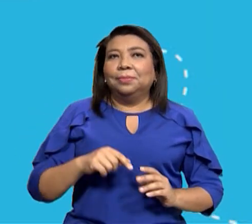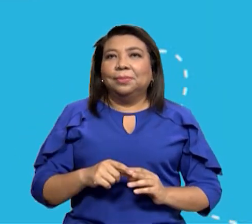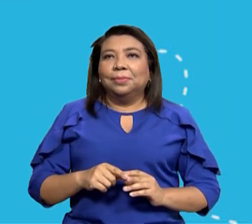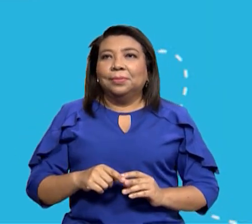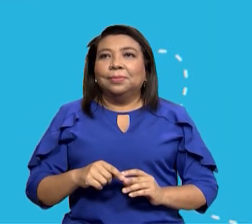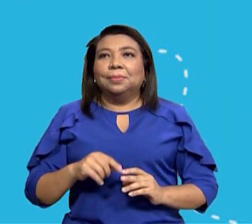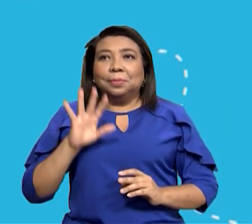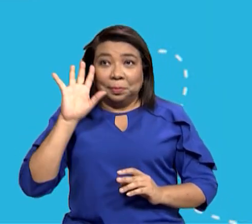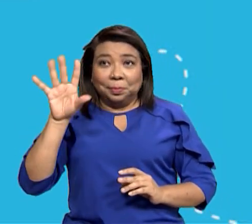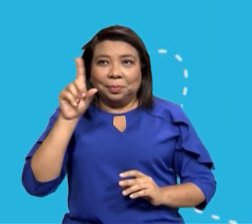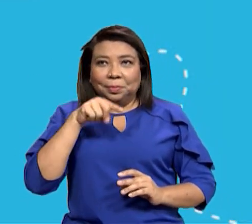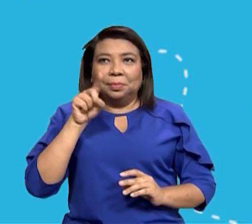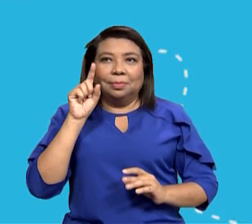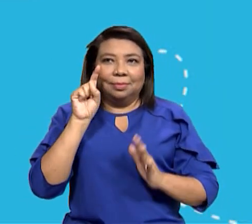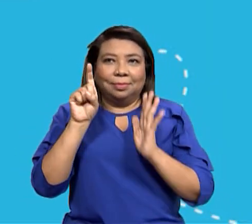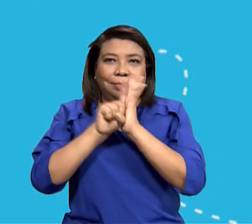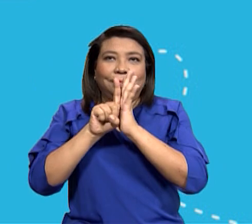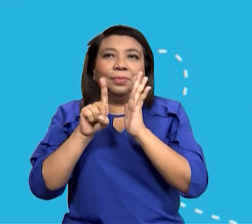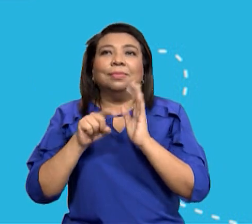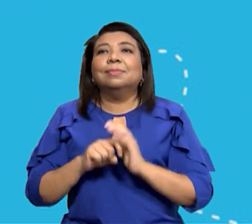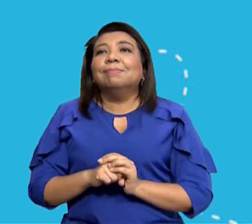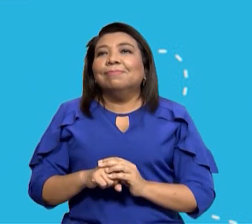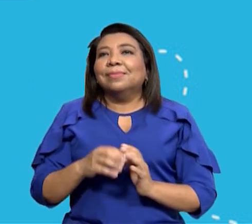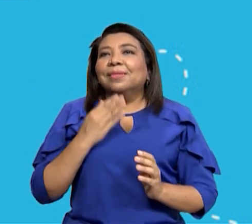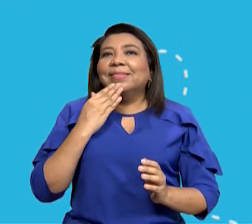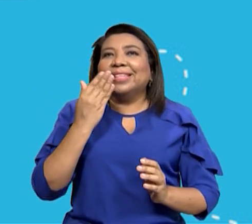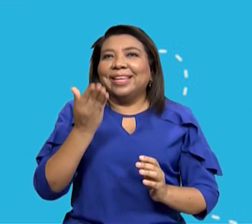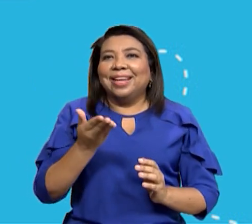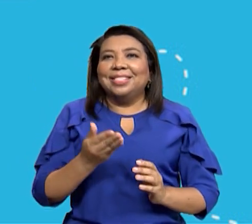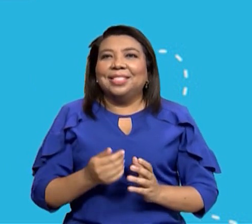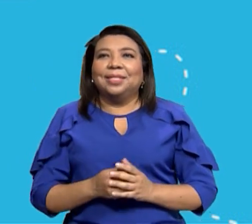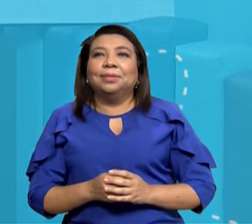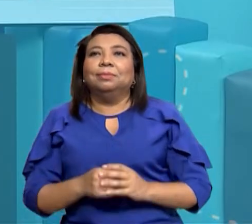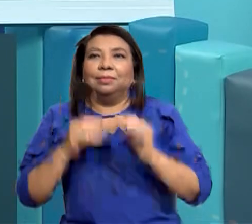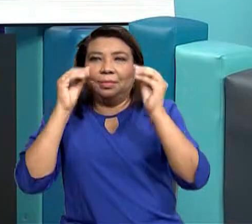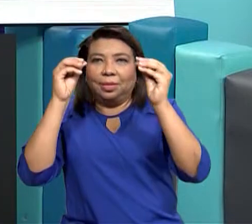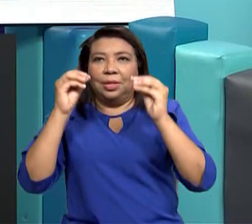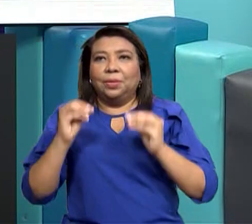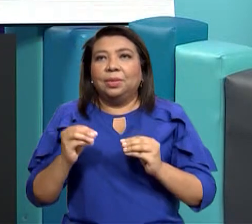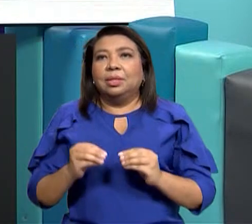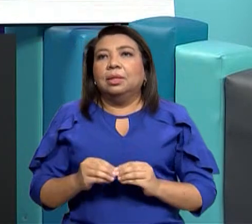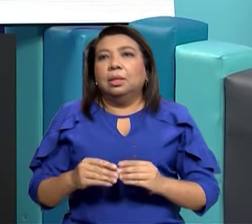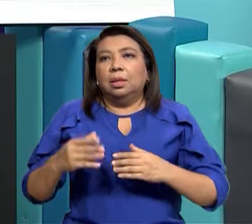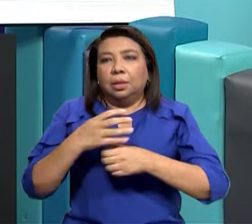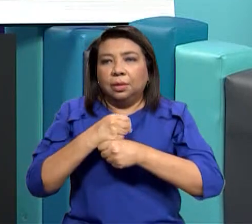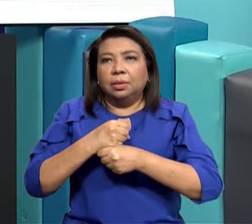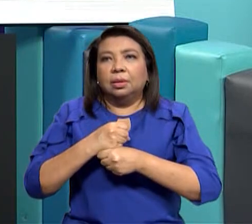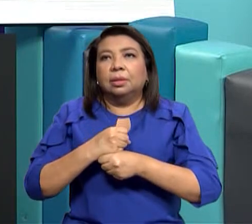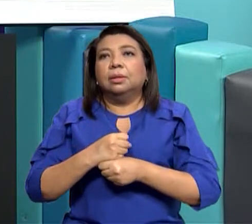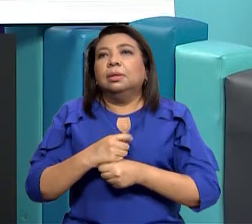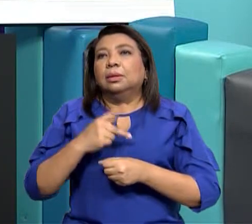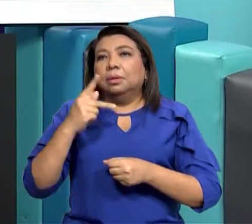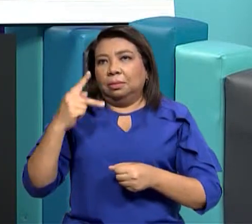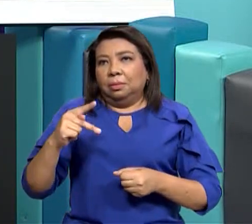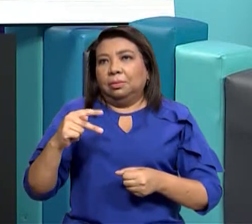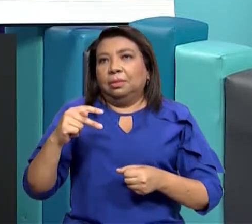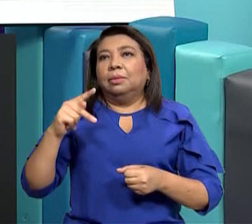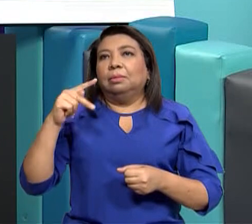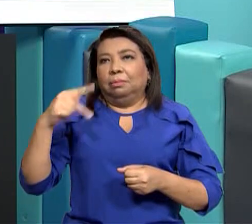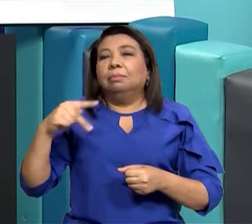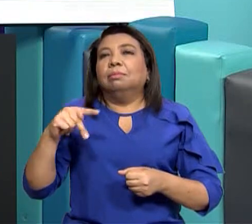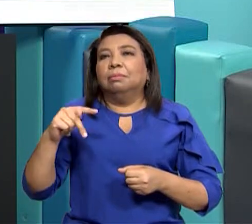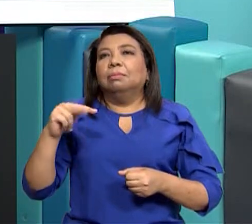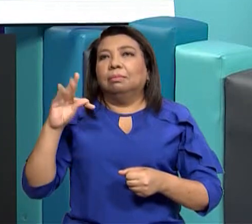vamos a agradecerle al maestro dionis cubilla quien es el encargado de realizar nuestros